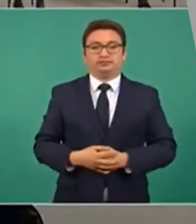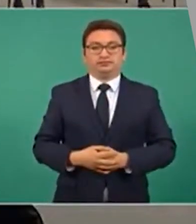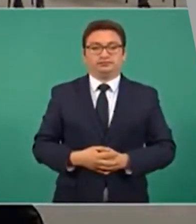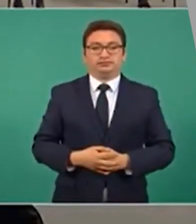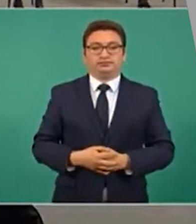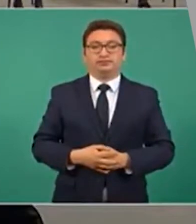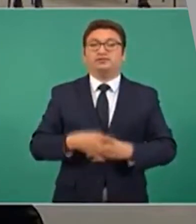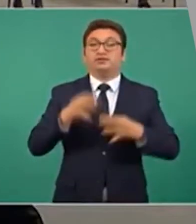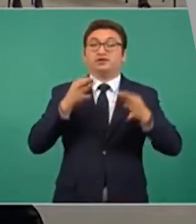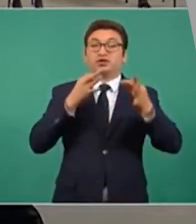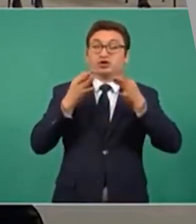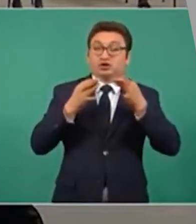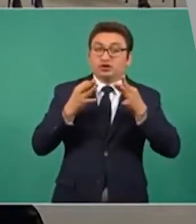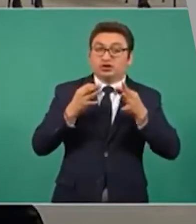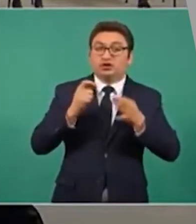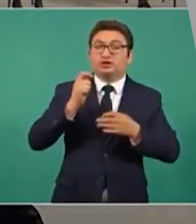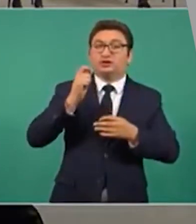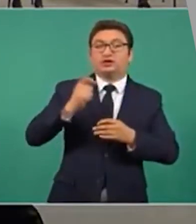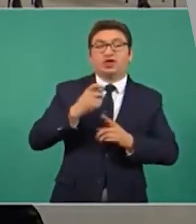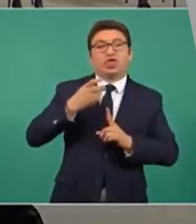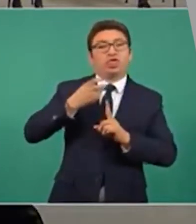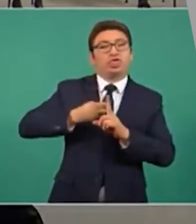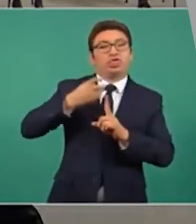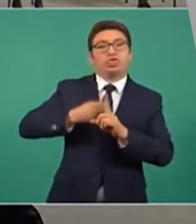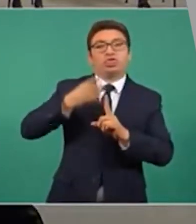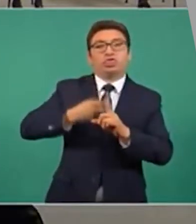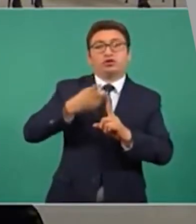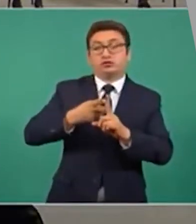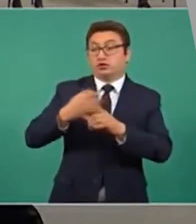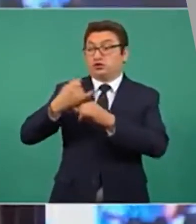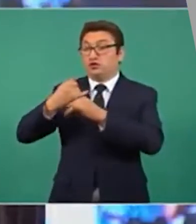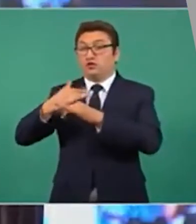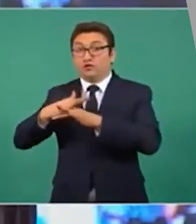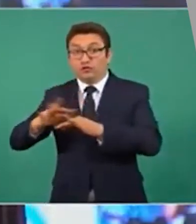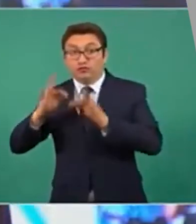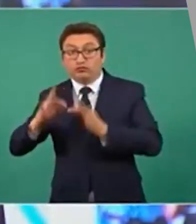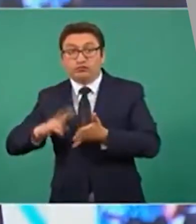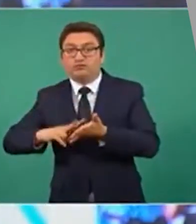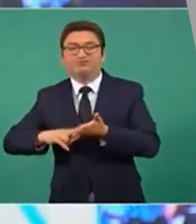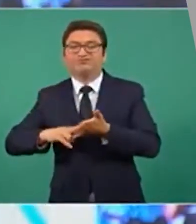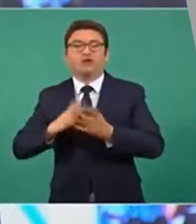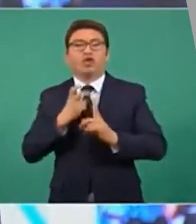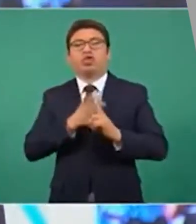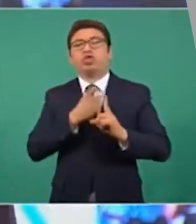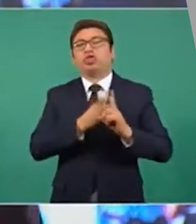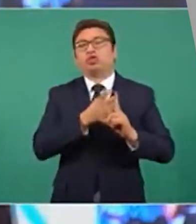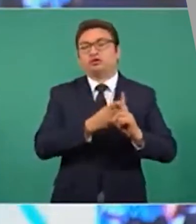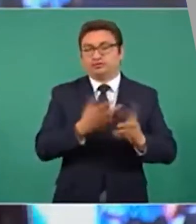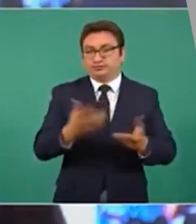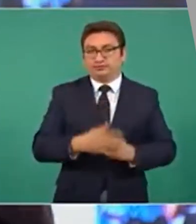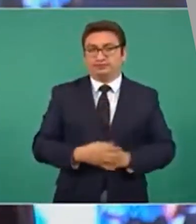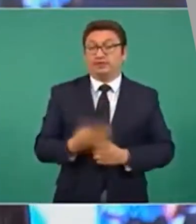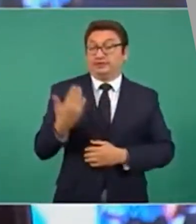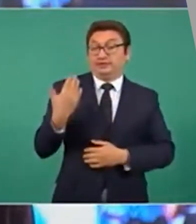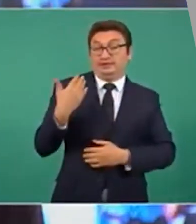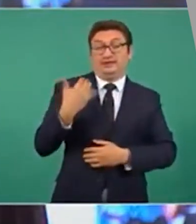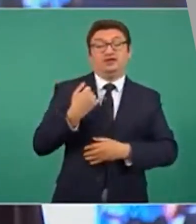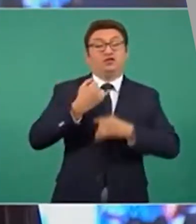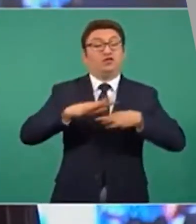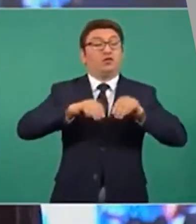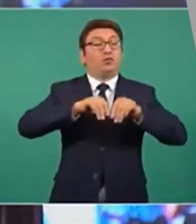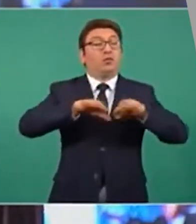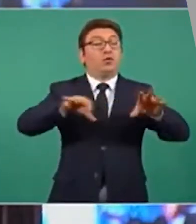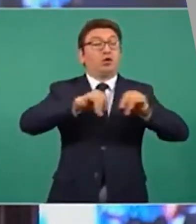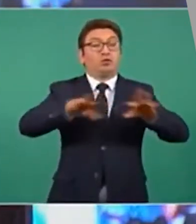Noticias donde el prejuicio prevalece sobre la información. En los últimos días han circulado profusamente